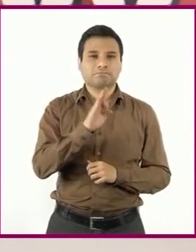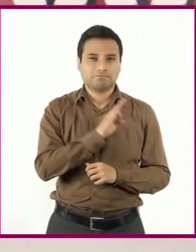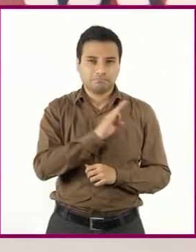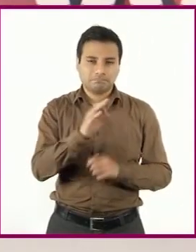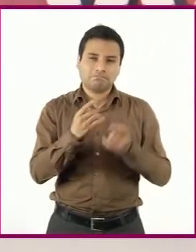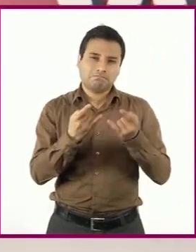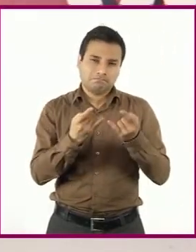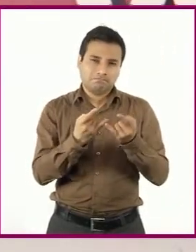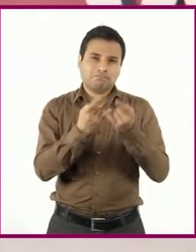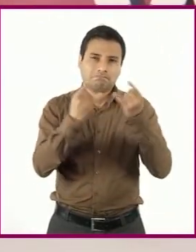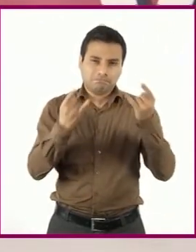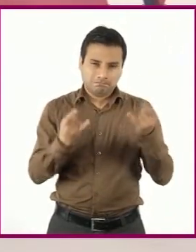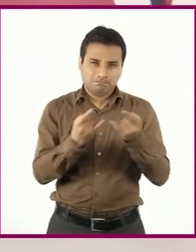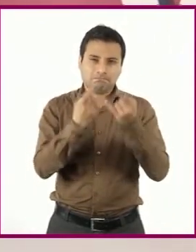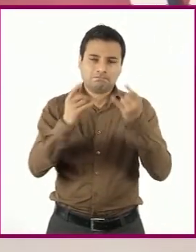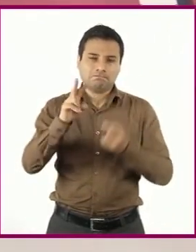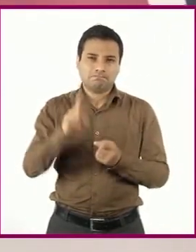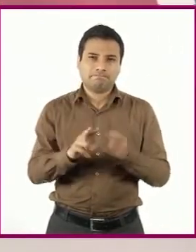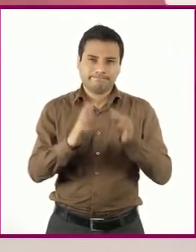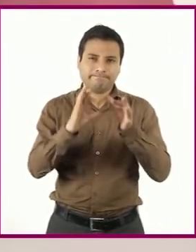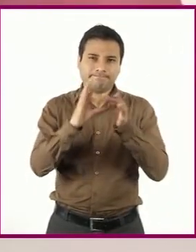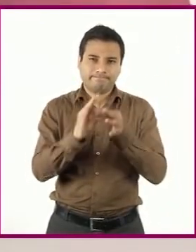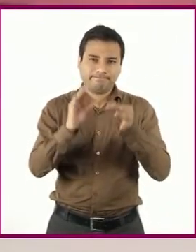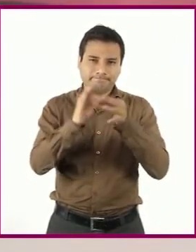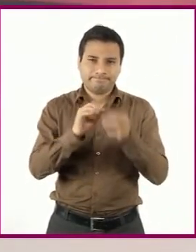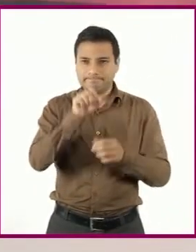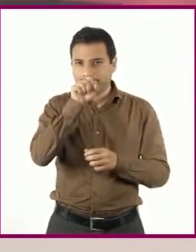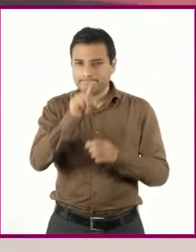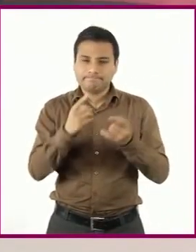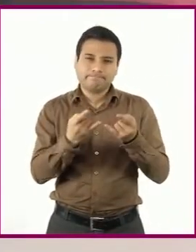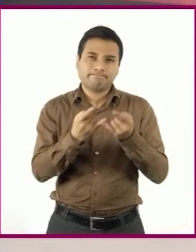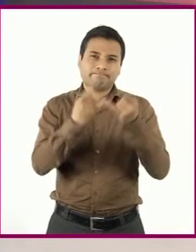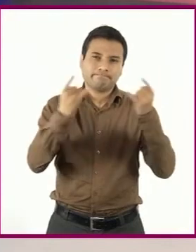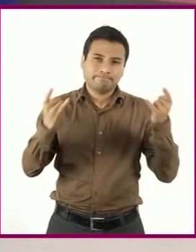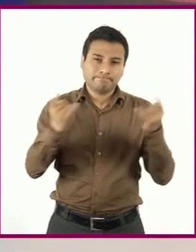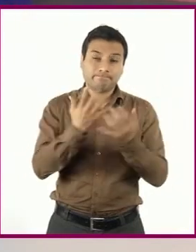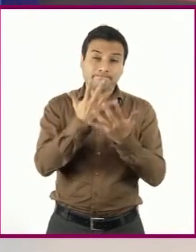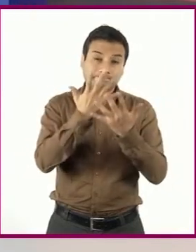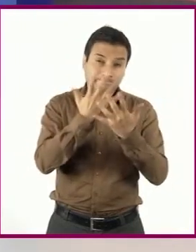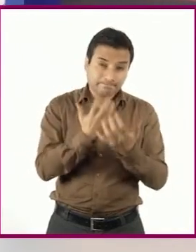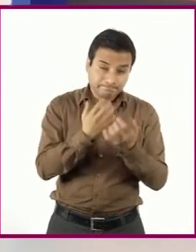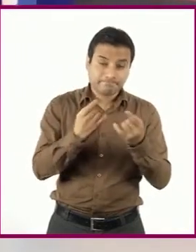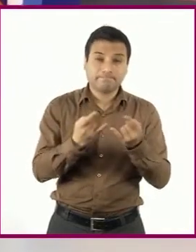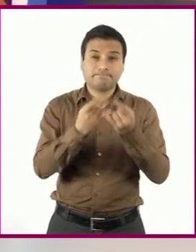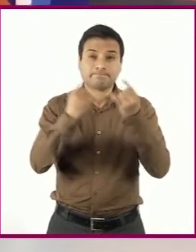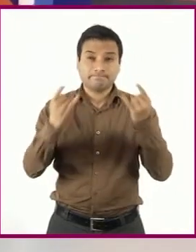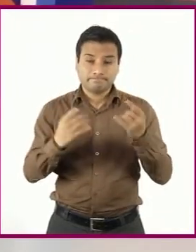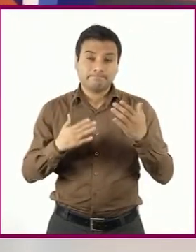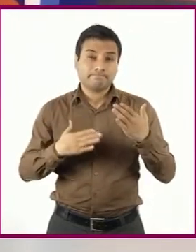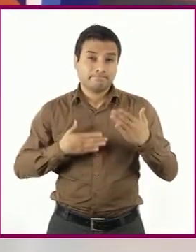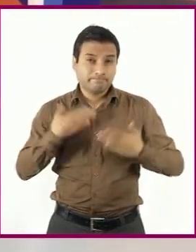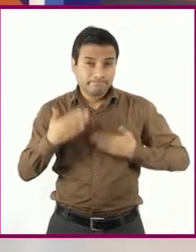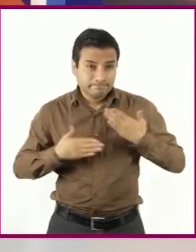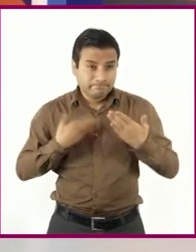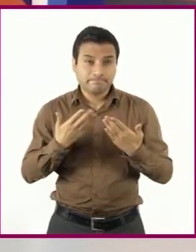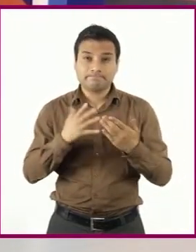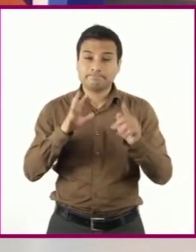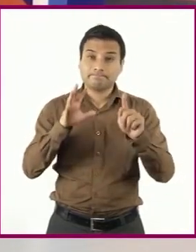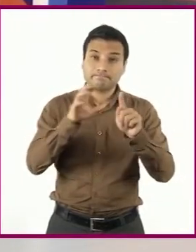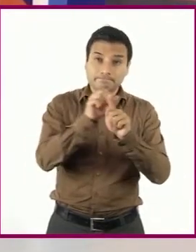reales de tu vida, así como pasajes tristes o alegres, logros o expectativas.